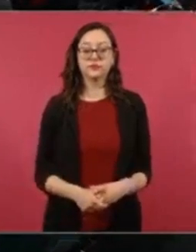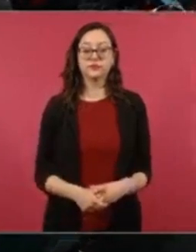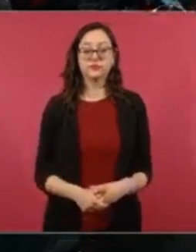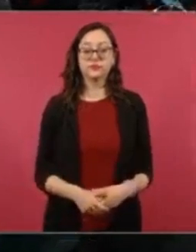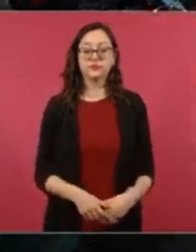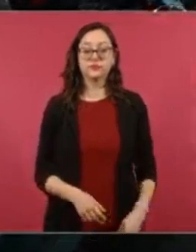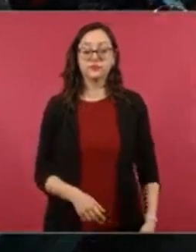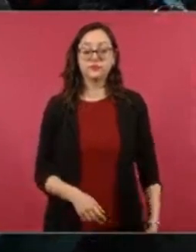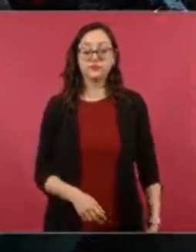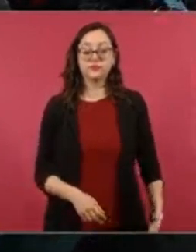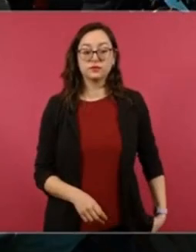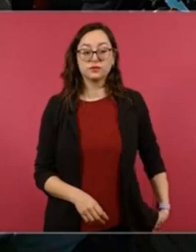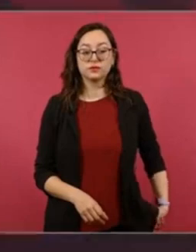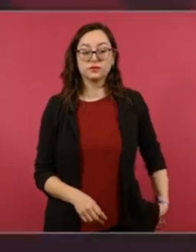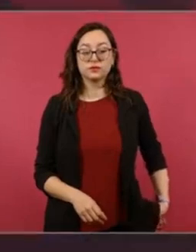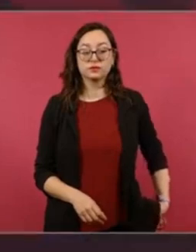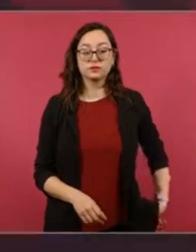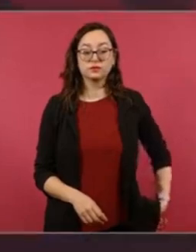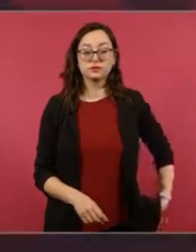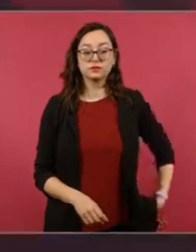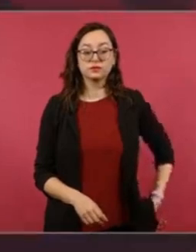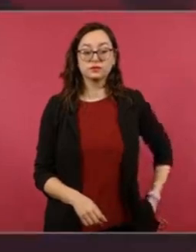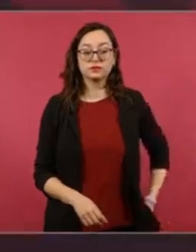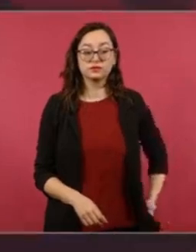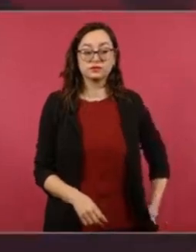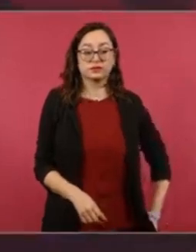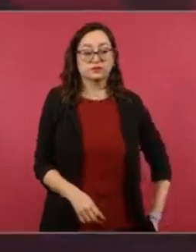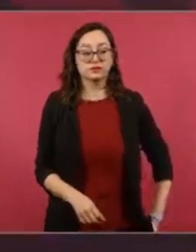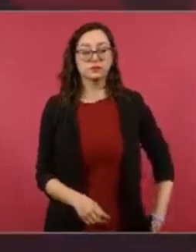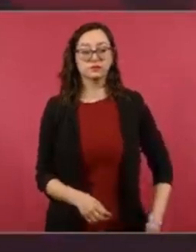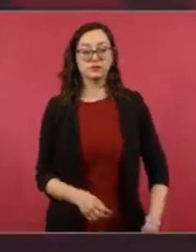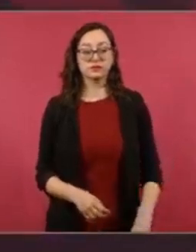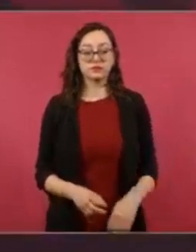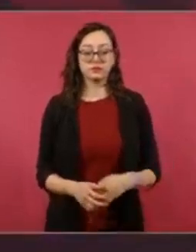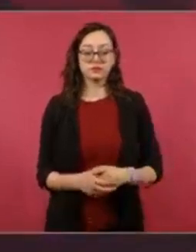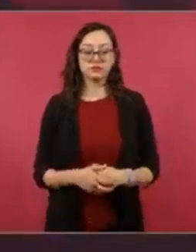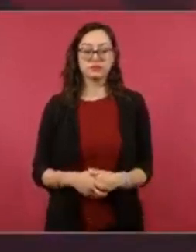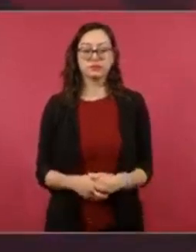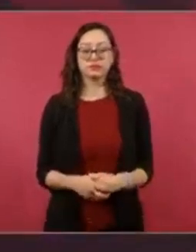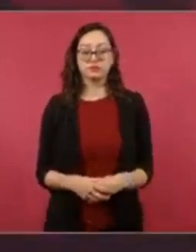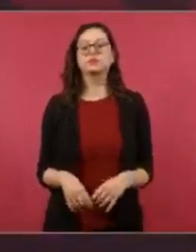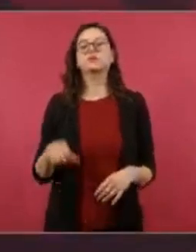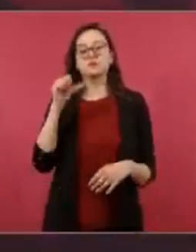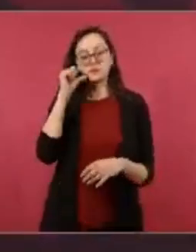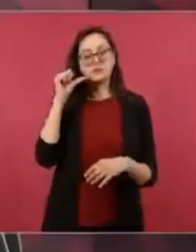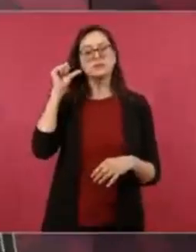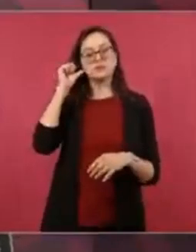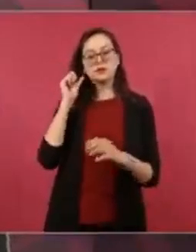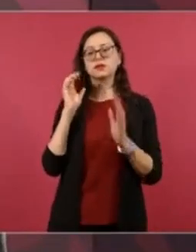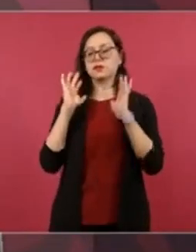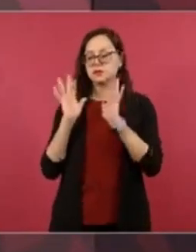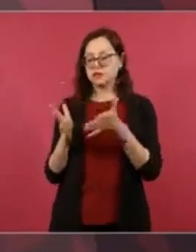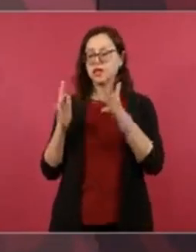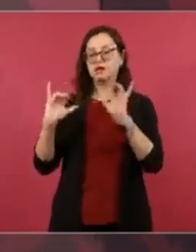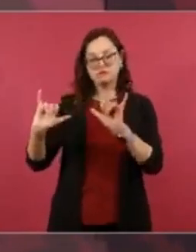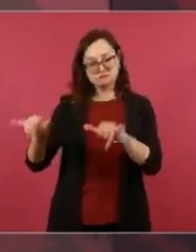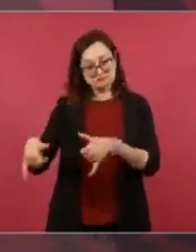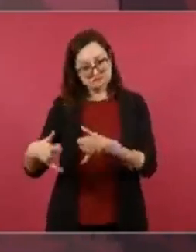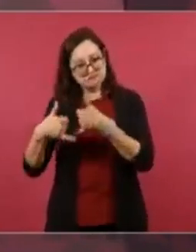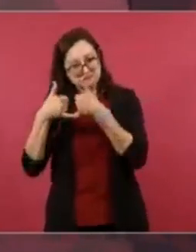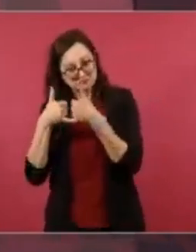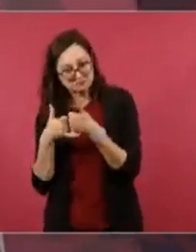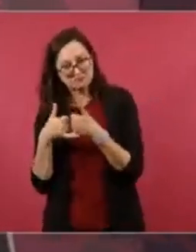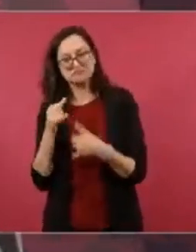Ya hablamos ayer, la felicité, estoy muy